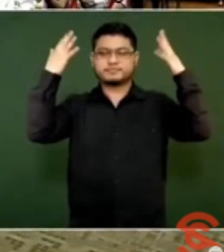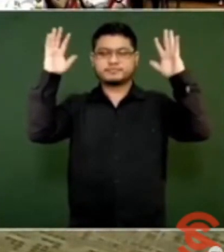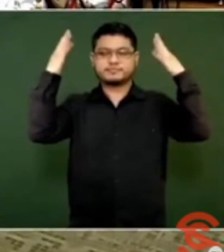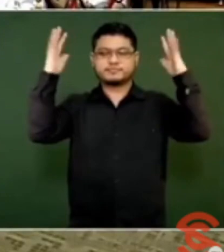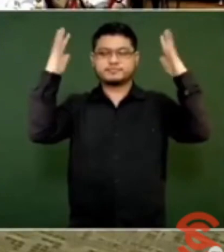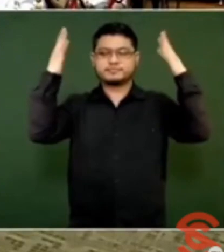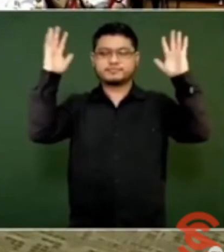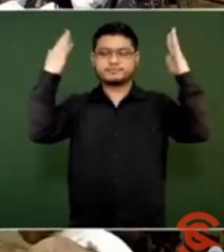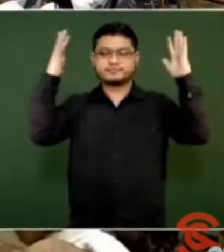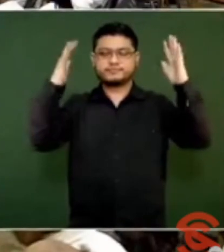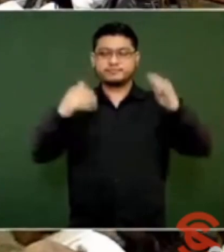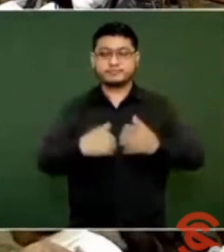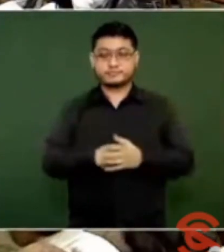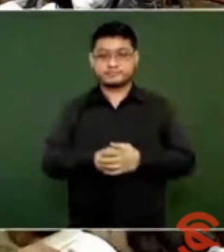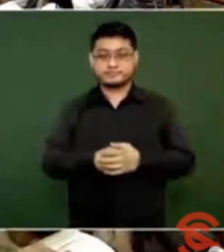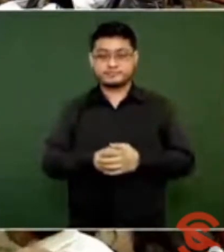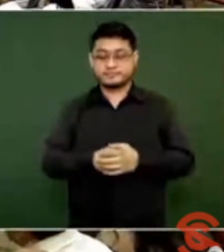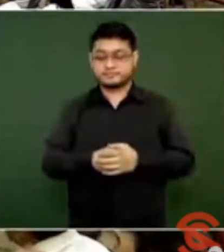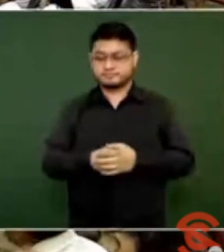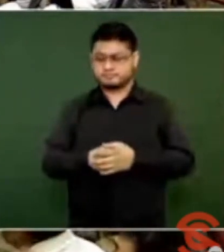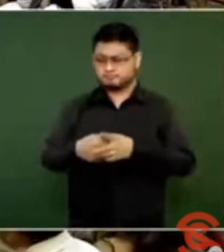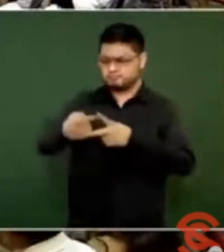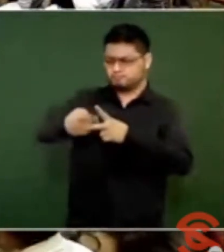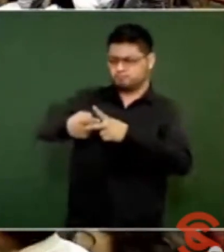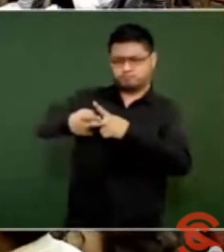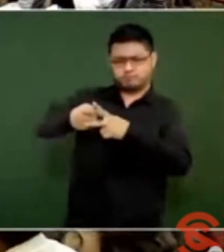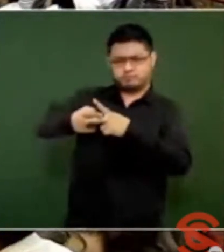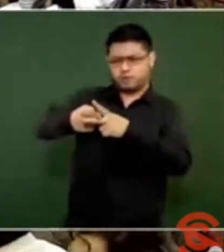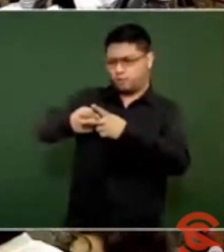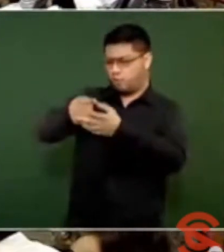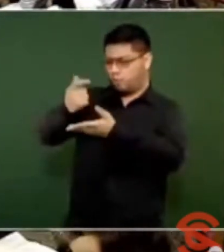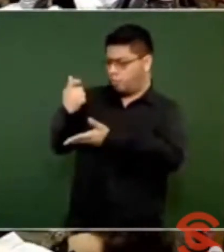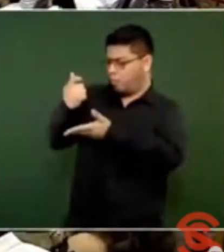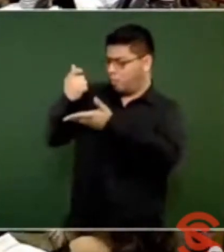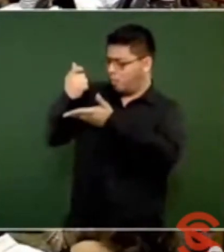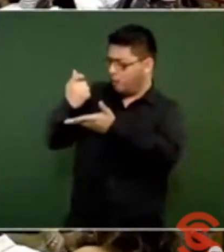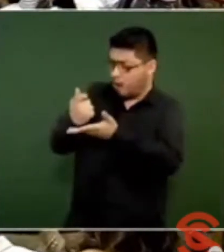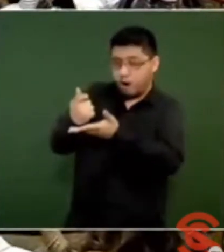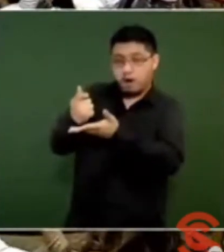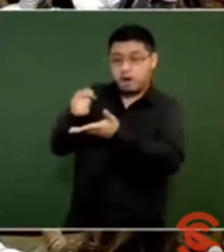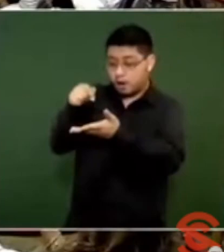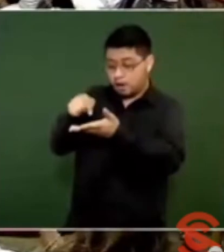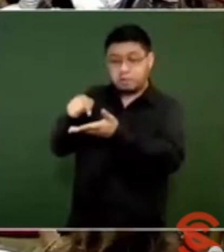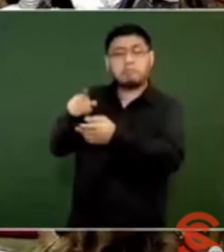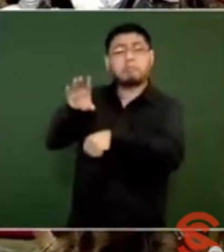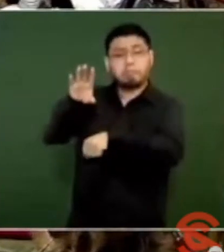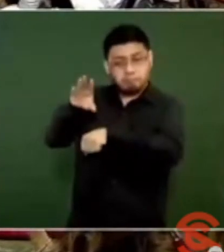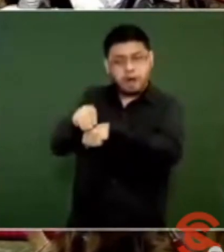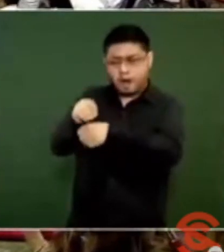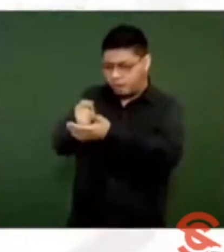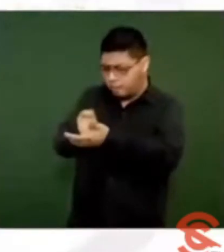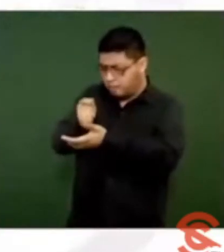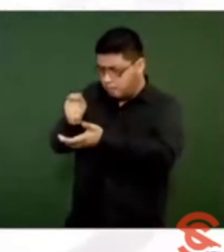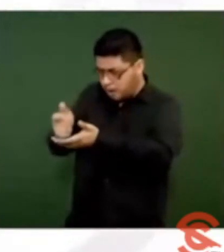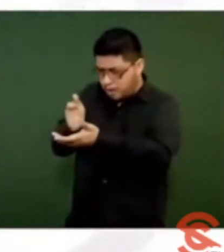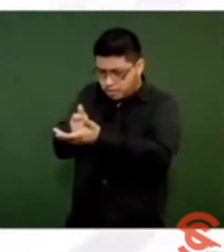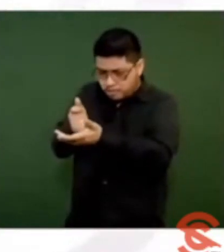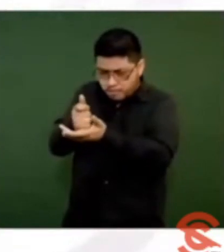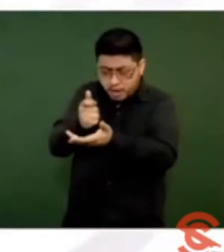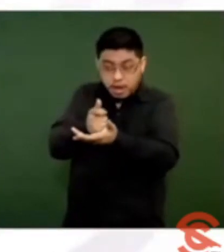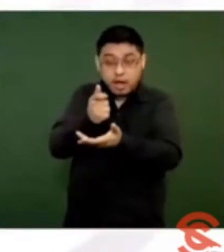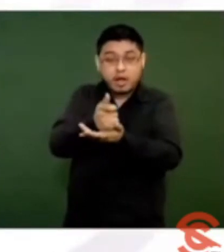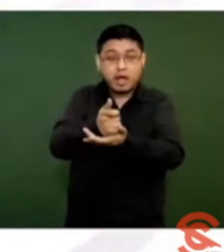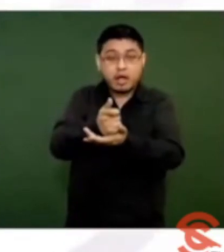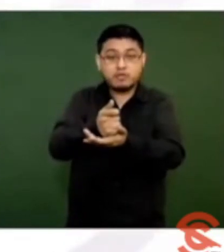El presupuesto nos ha alcanzado para otorgar apoyos económicos directos a dos